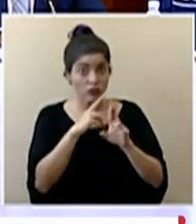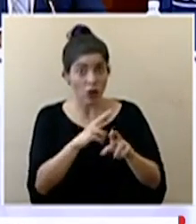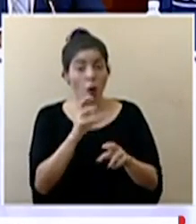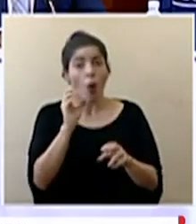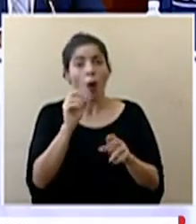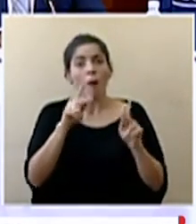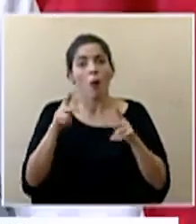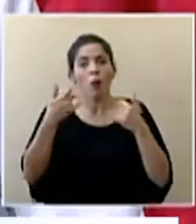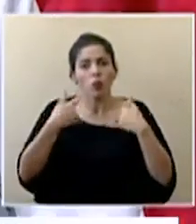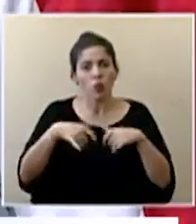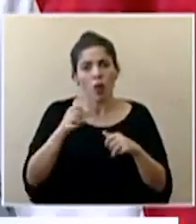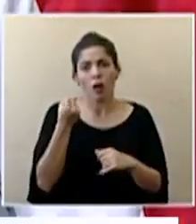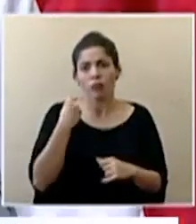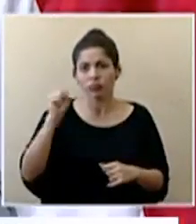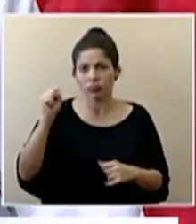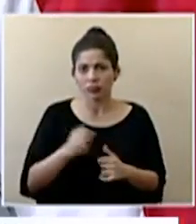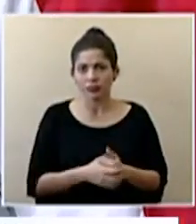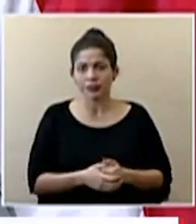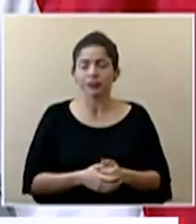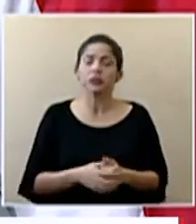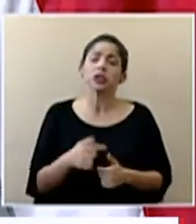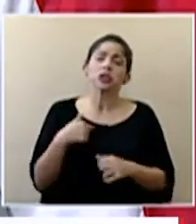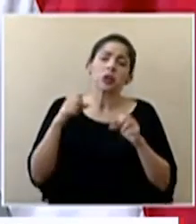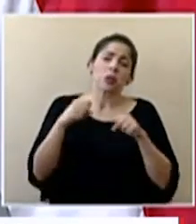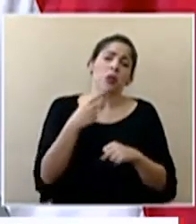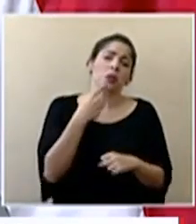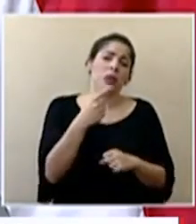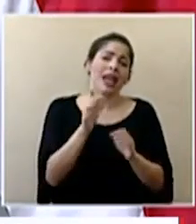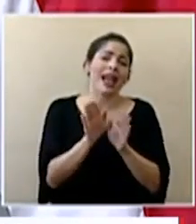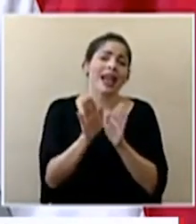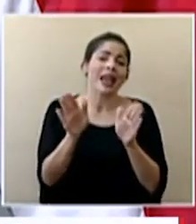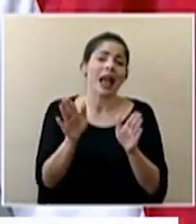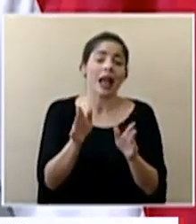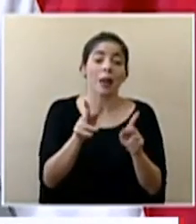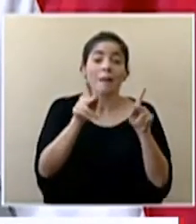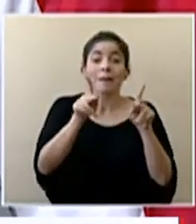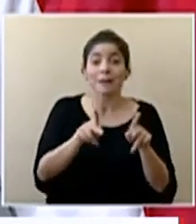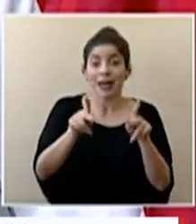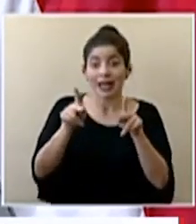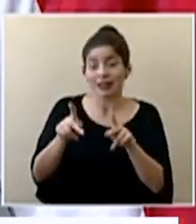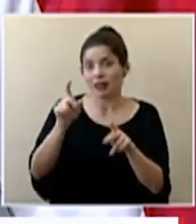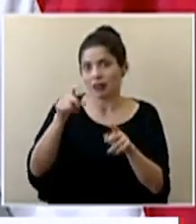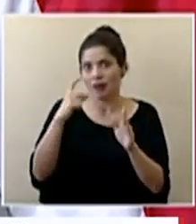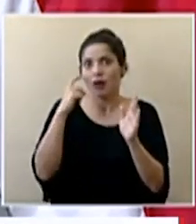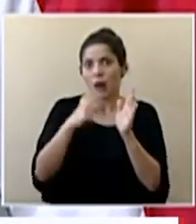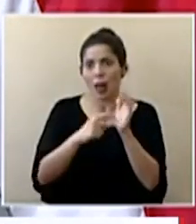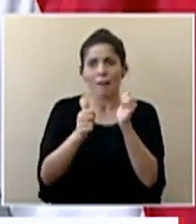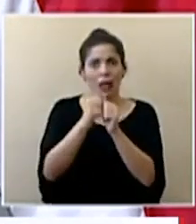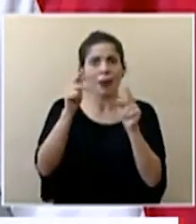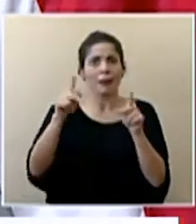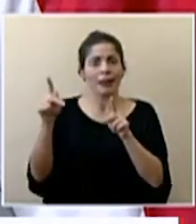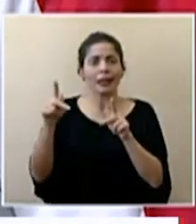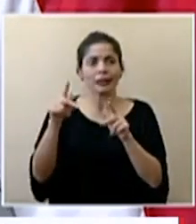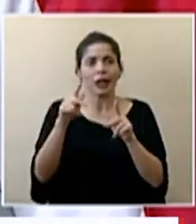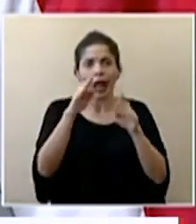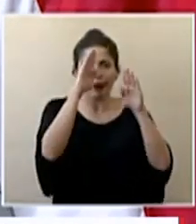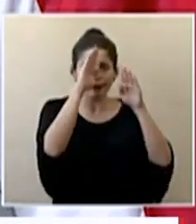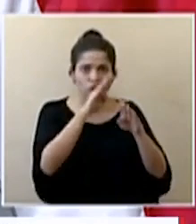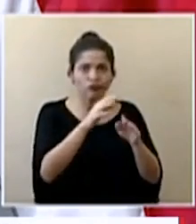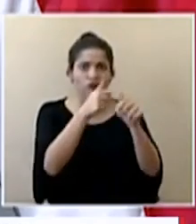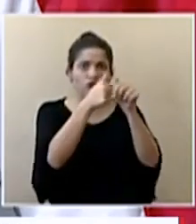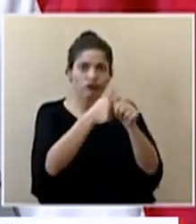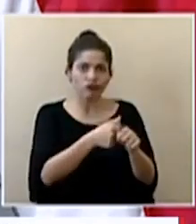respetando yo puedo decir que en términos generales las personas y hay que reconocerlo han acatado todas las